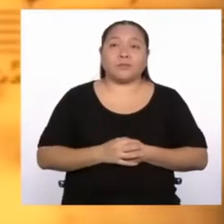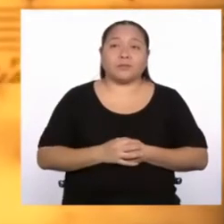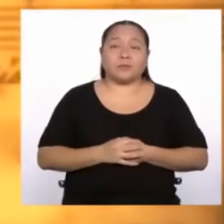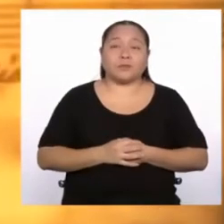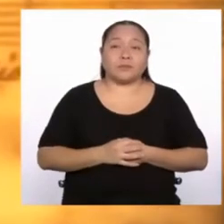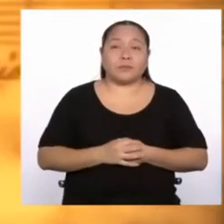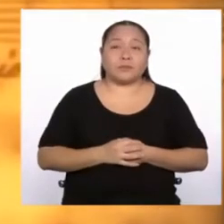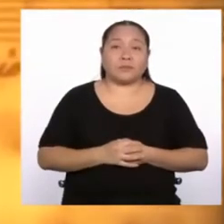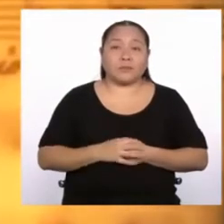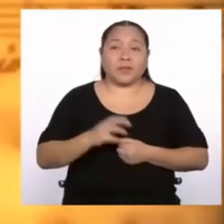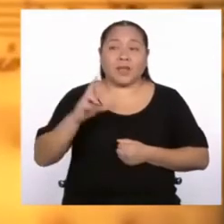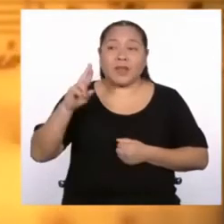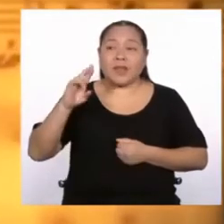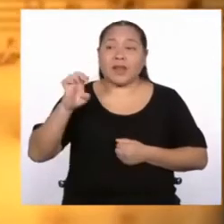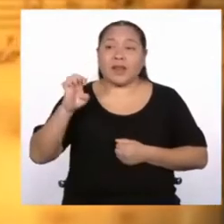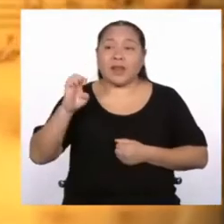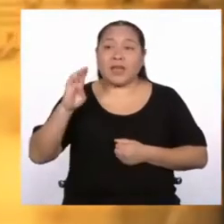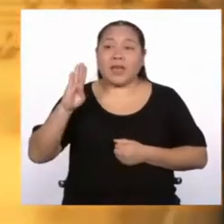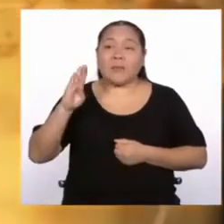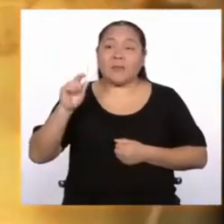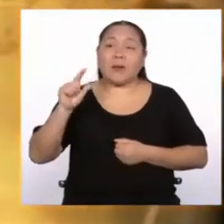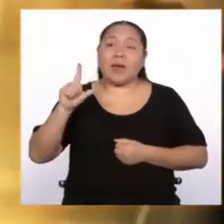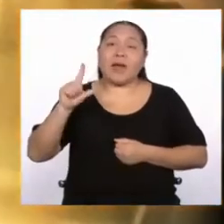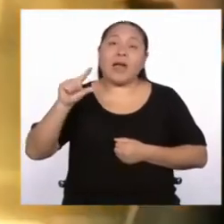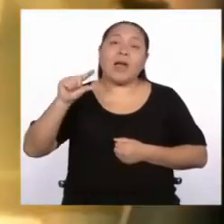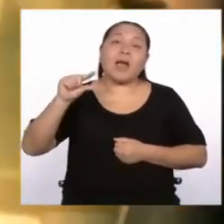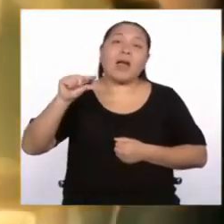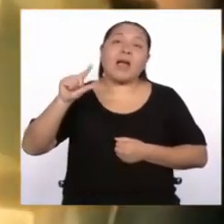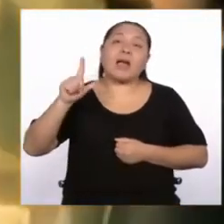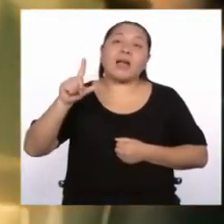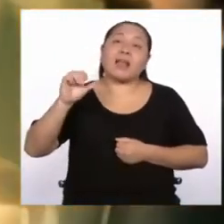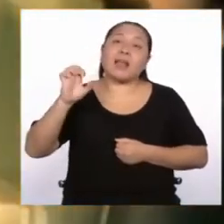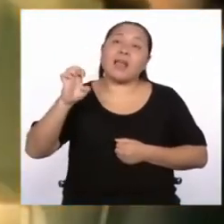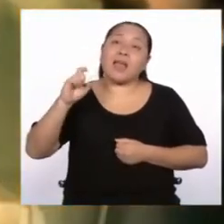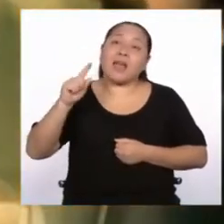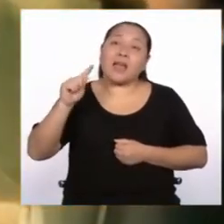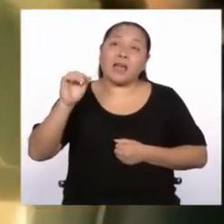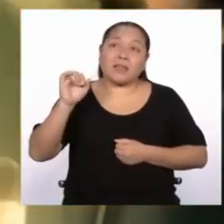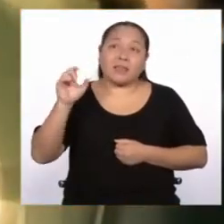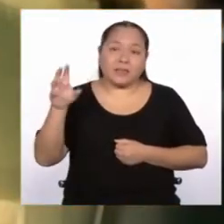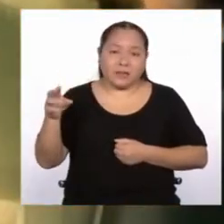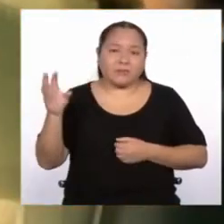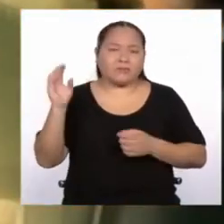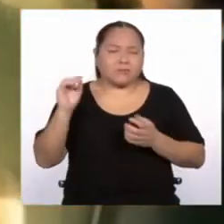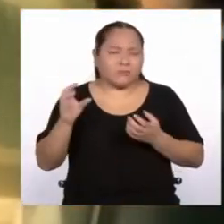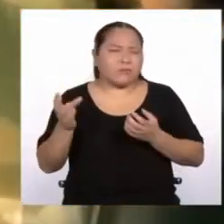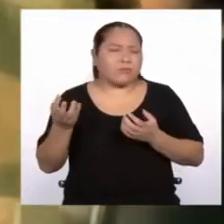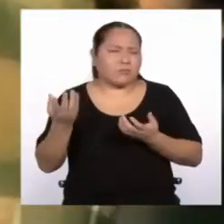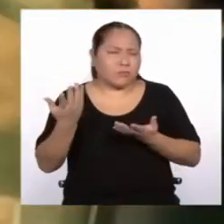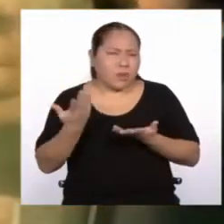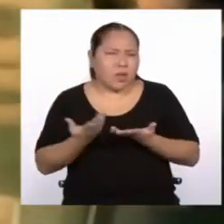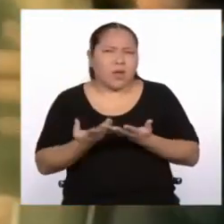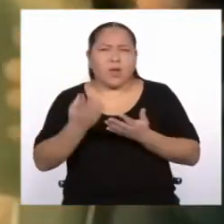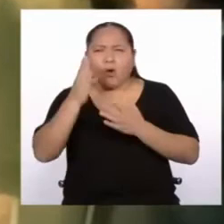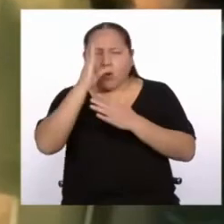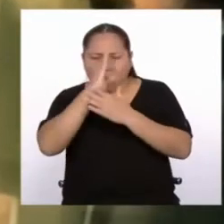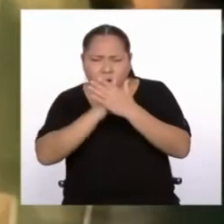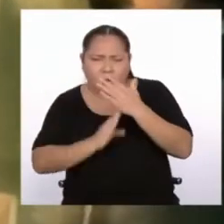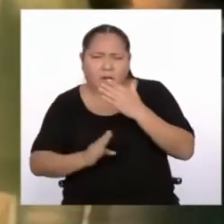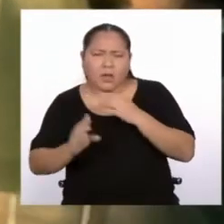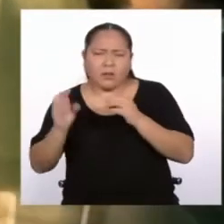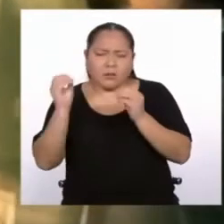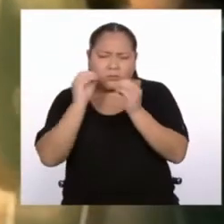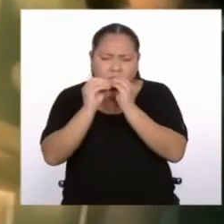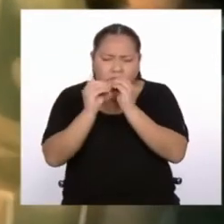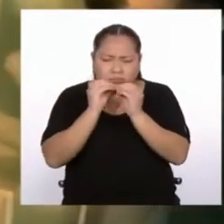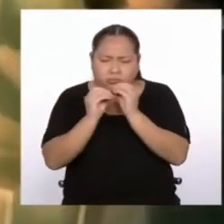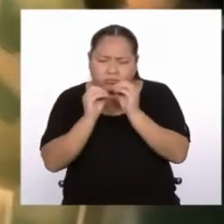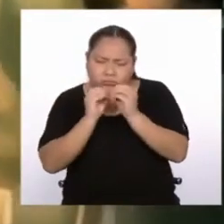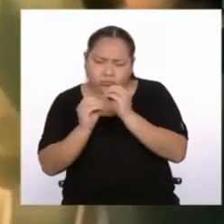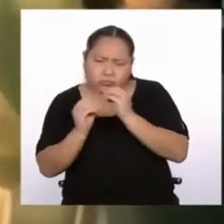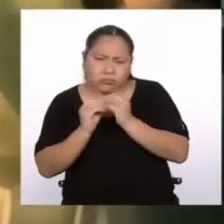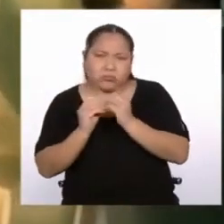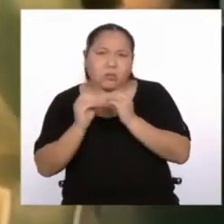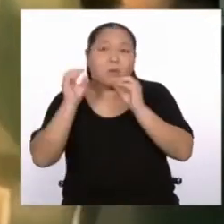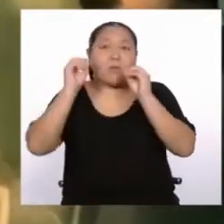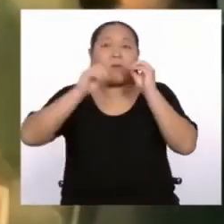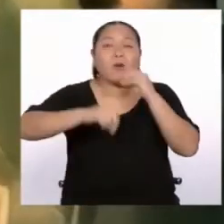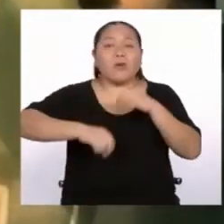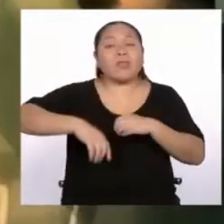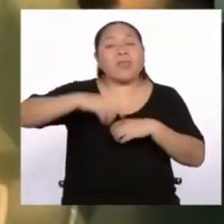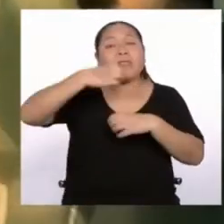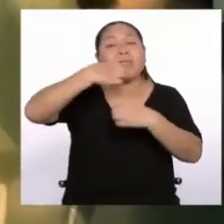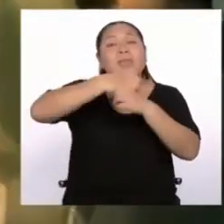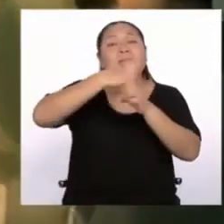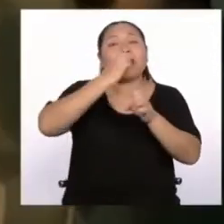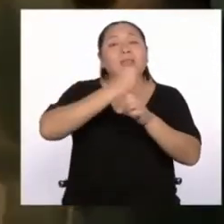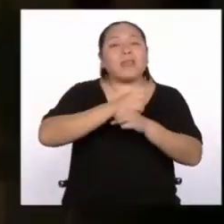Rebagliati restaura en su primitiva sencillez. Toma la melodía de Alcedo con la nuencia de Alcedo y crean toda la armonización que